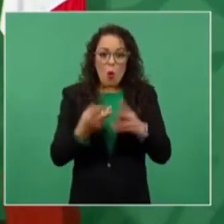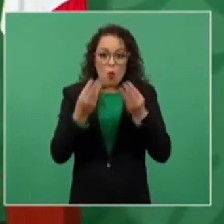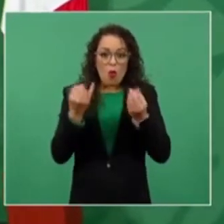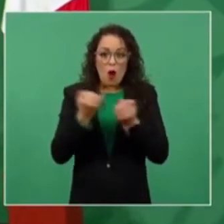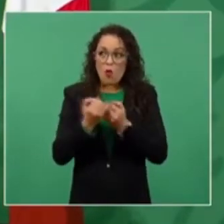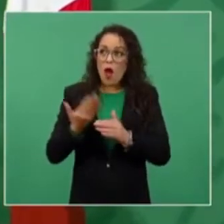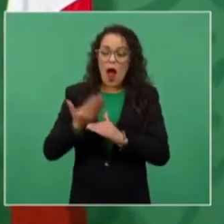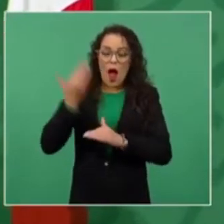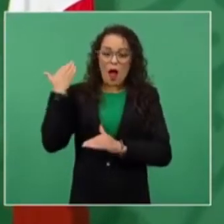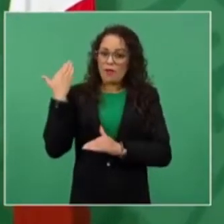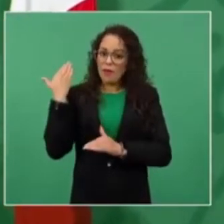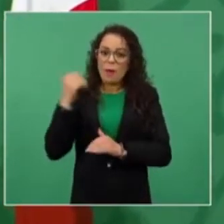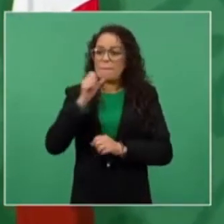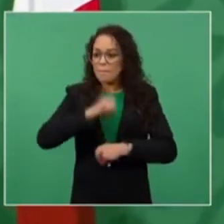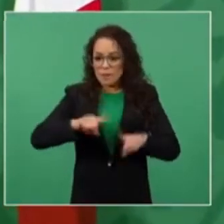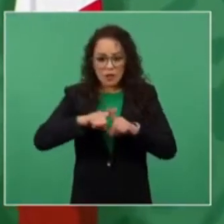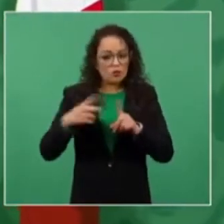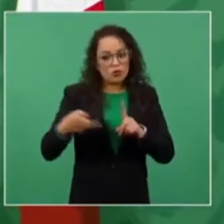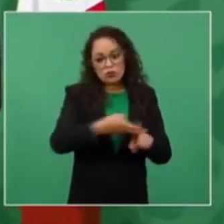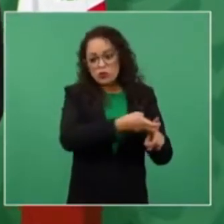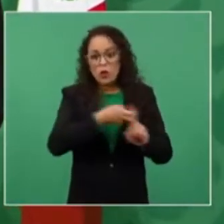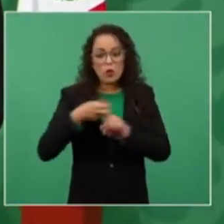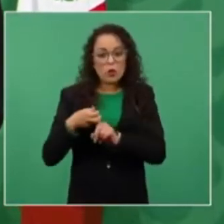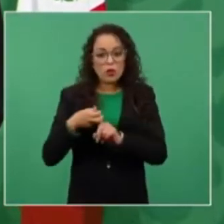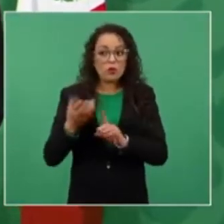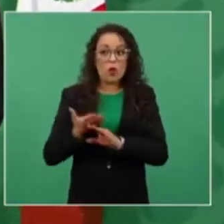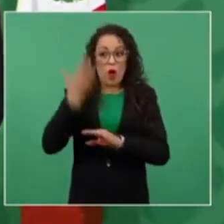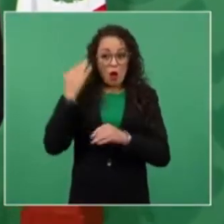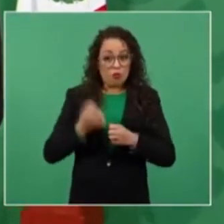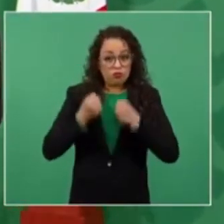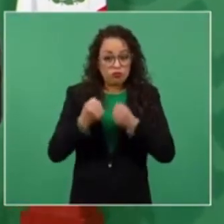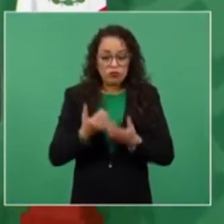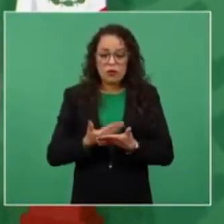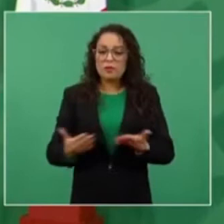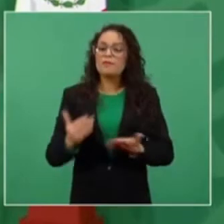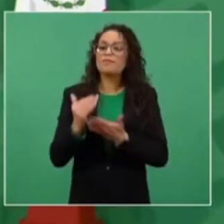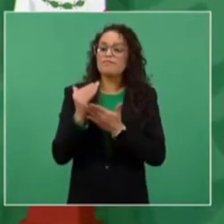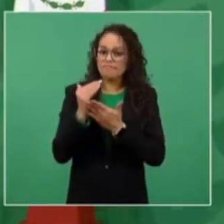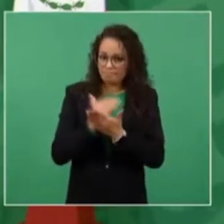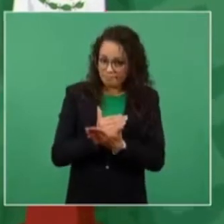ni los secuestros que había. hay